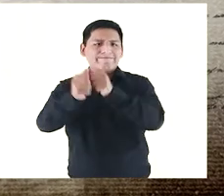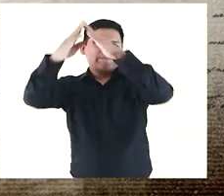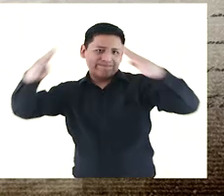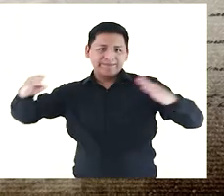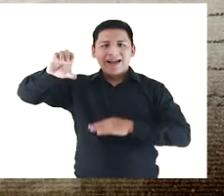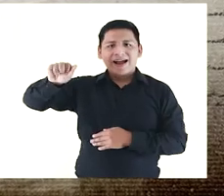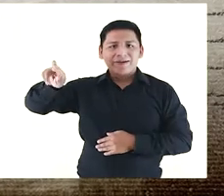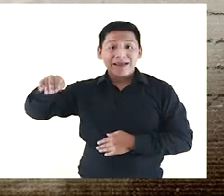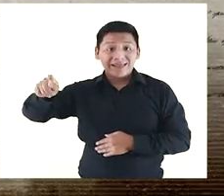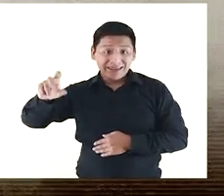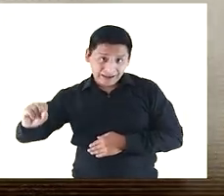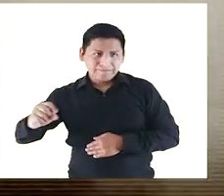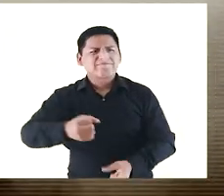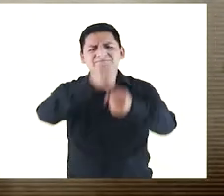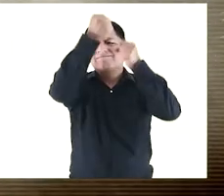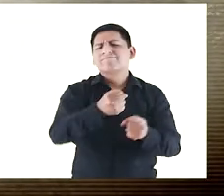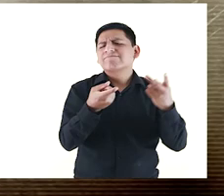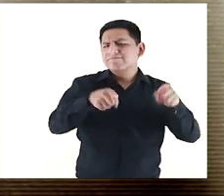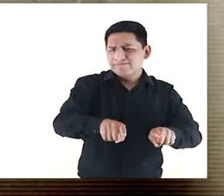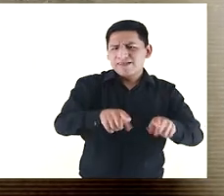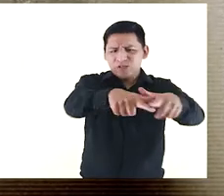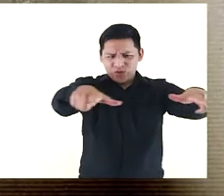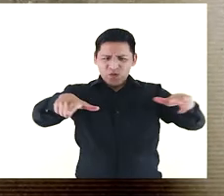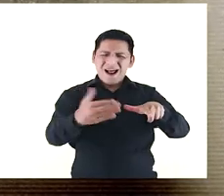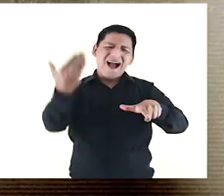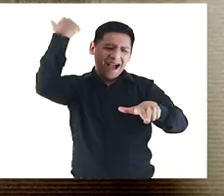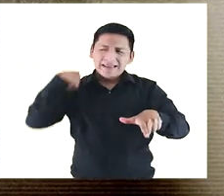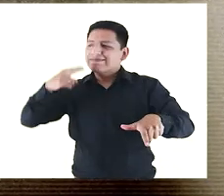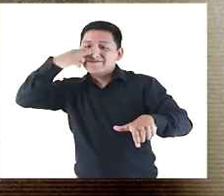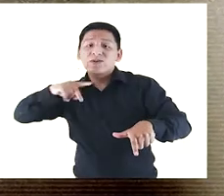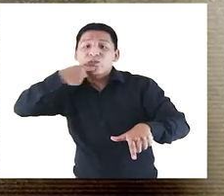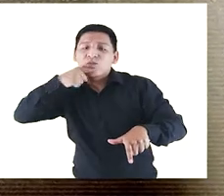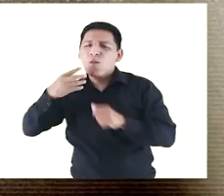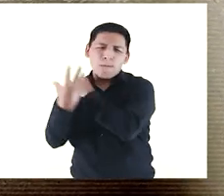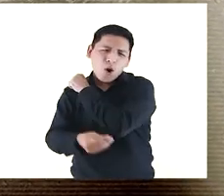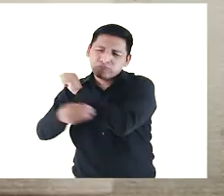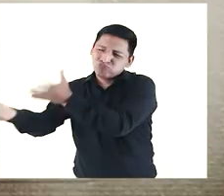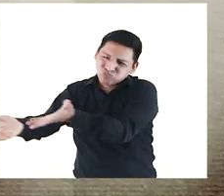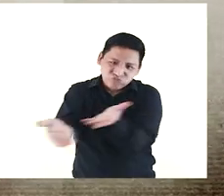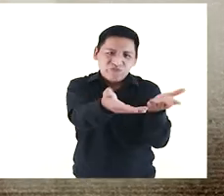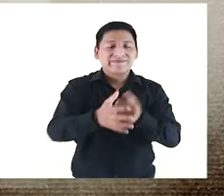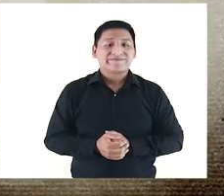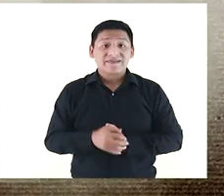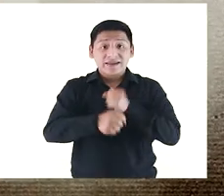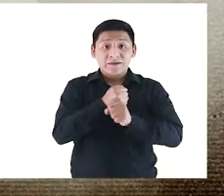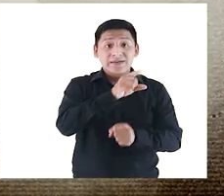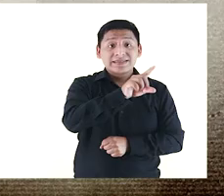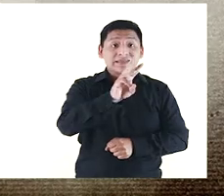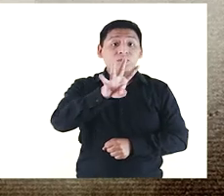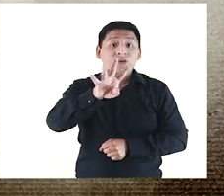de Carmelitas Descalzas y tiene su origen en el establecimiento en el lugar de un recogimiento para niñas pobres. En